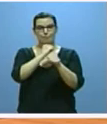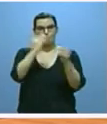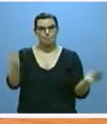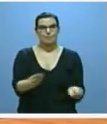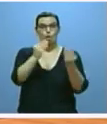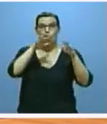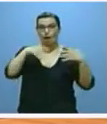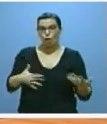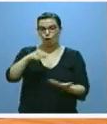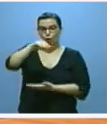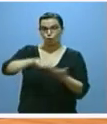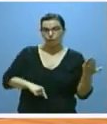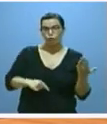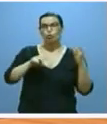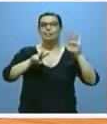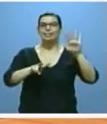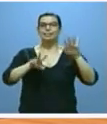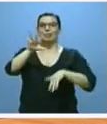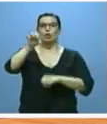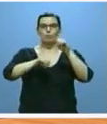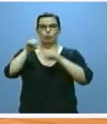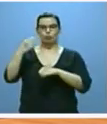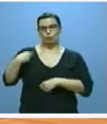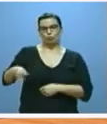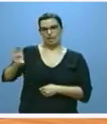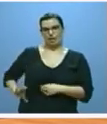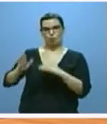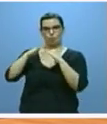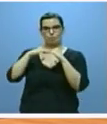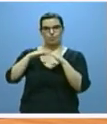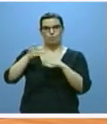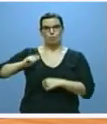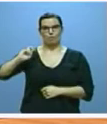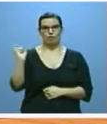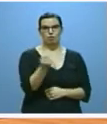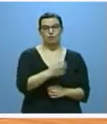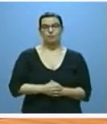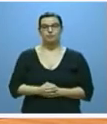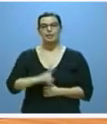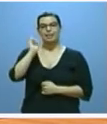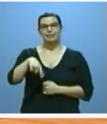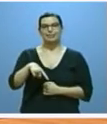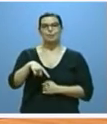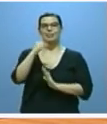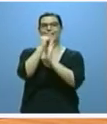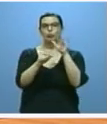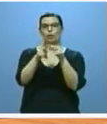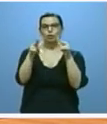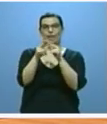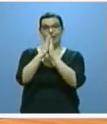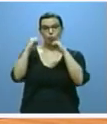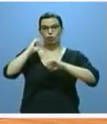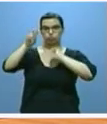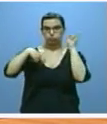75% del salario mínimo interprofesional. Asimismo, hemos actualizado el acuerdo sobre cláusulas sociales y